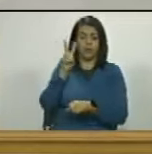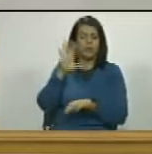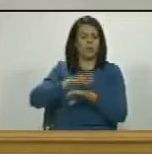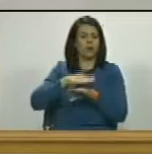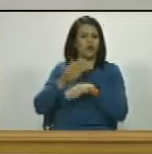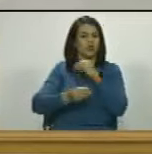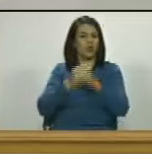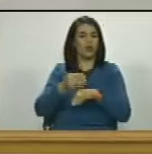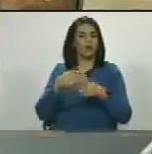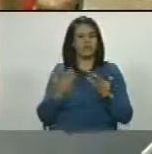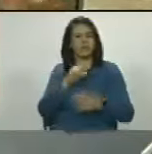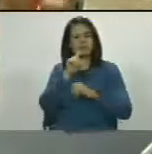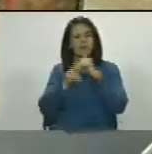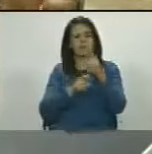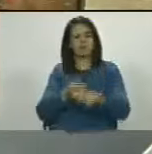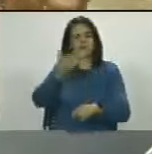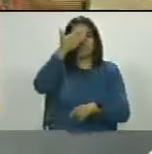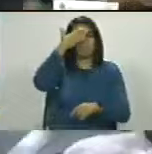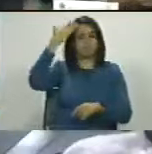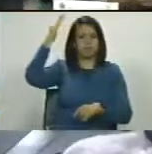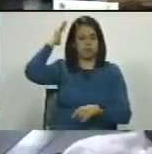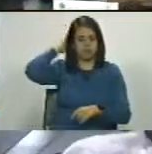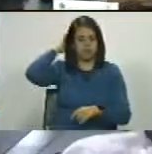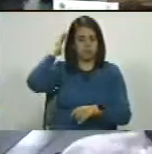¿por qué no lo hace? Hipócrita